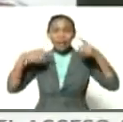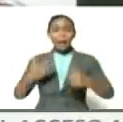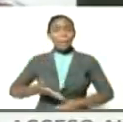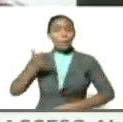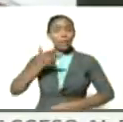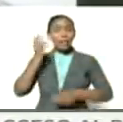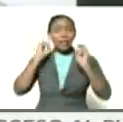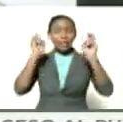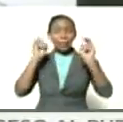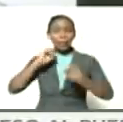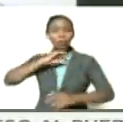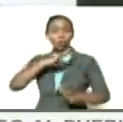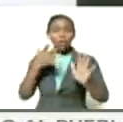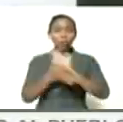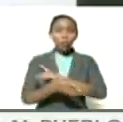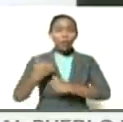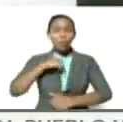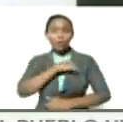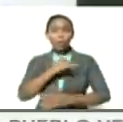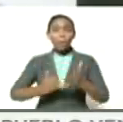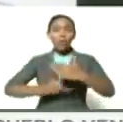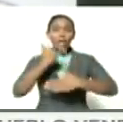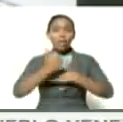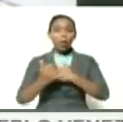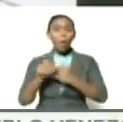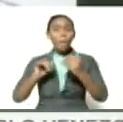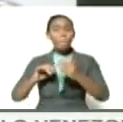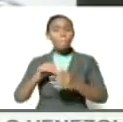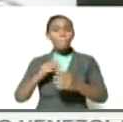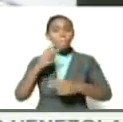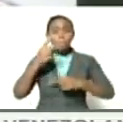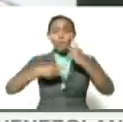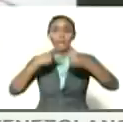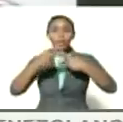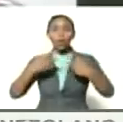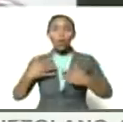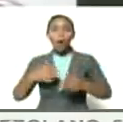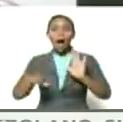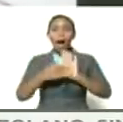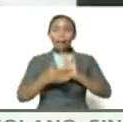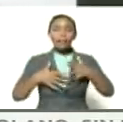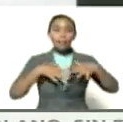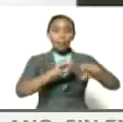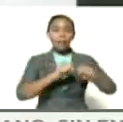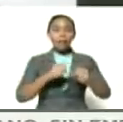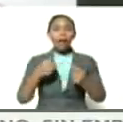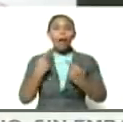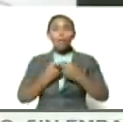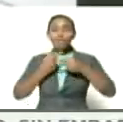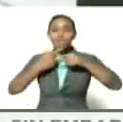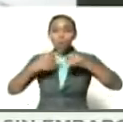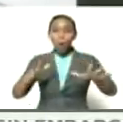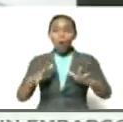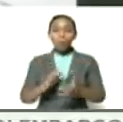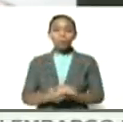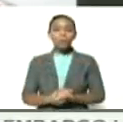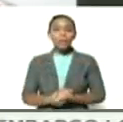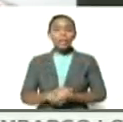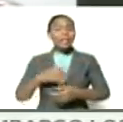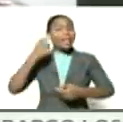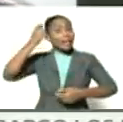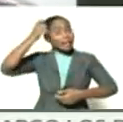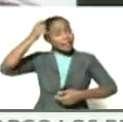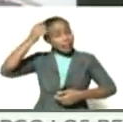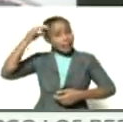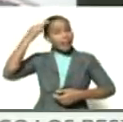histórica de nuestro proyecto político, nuestro proyecto antiimperialista, multipolar, nuestro proyecto que cree en la